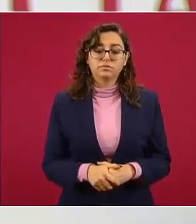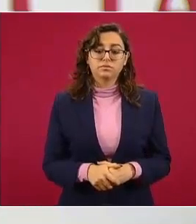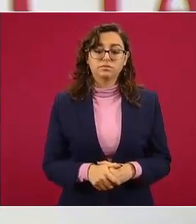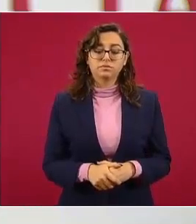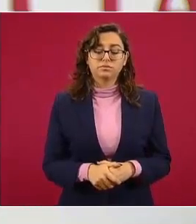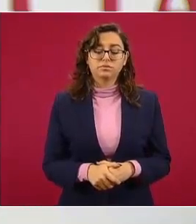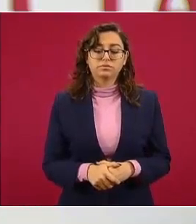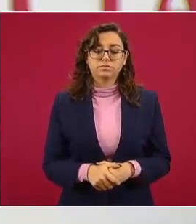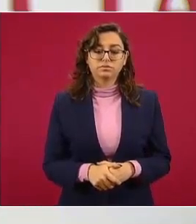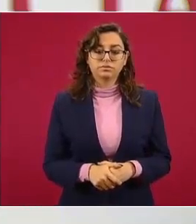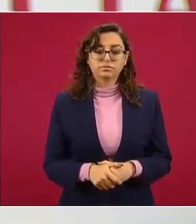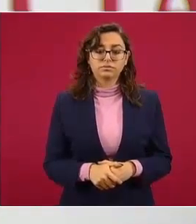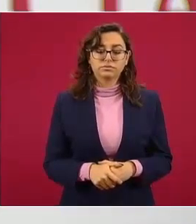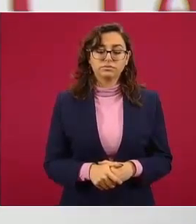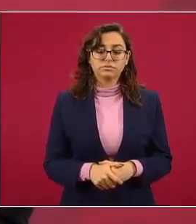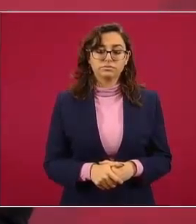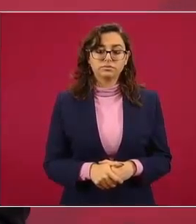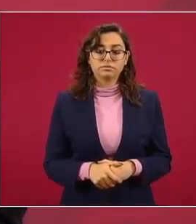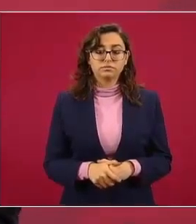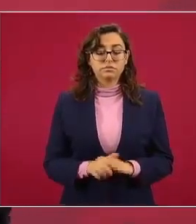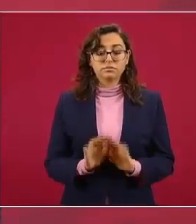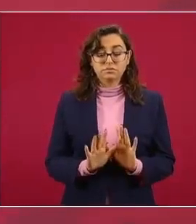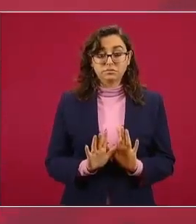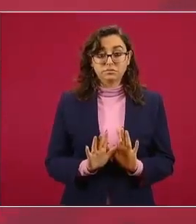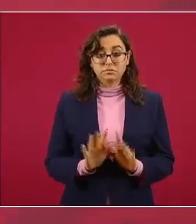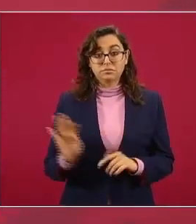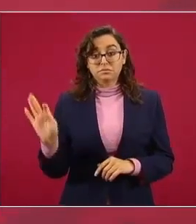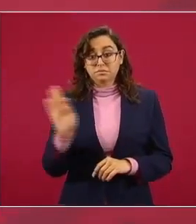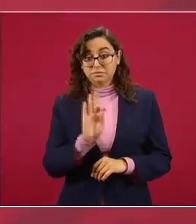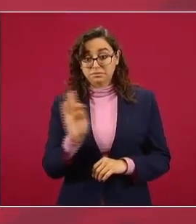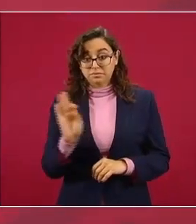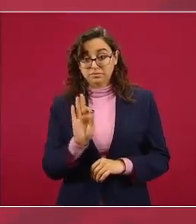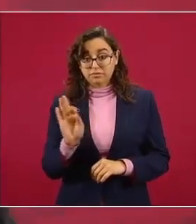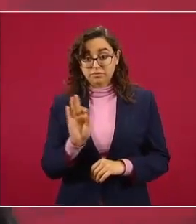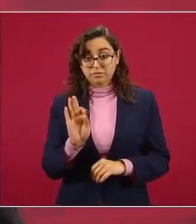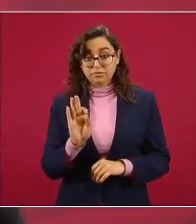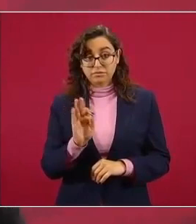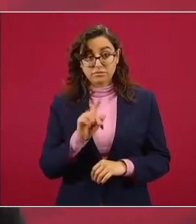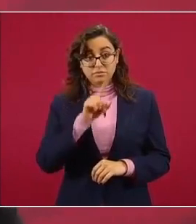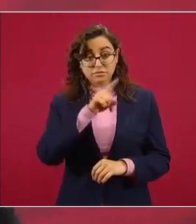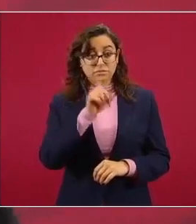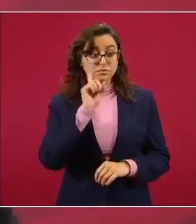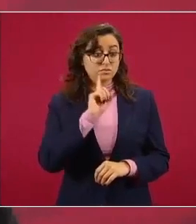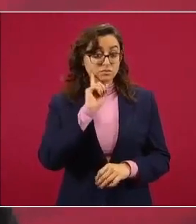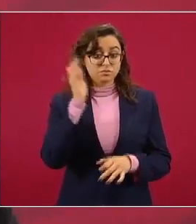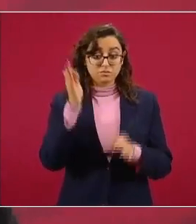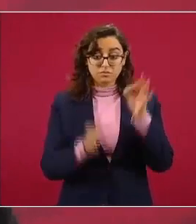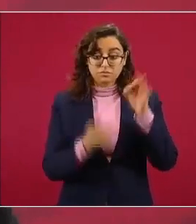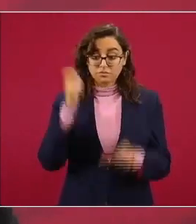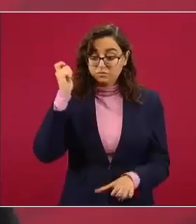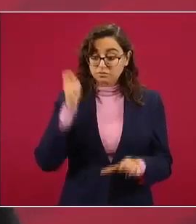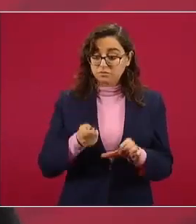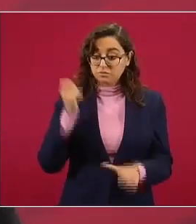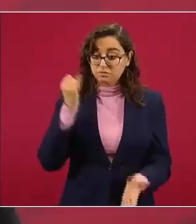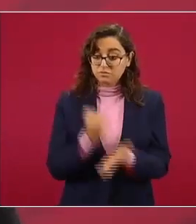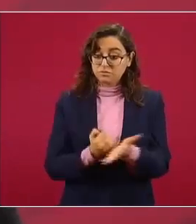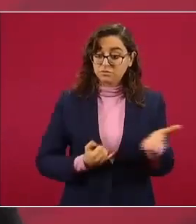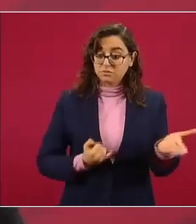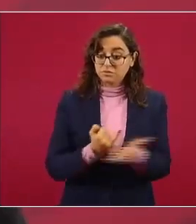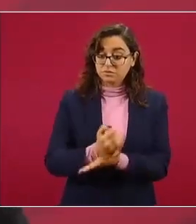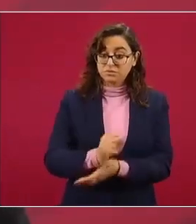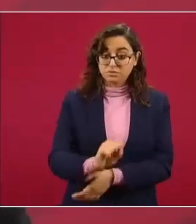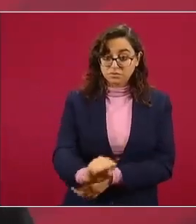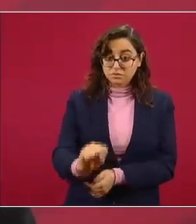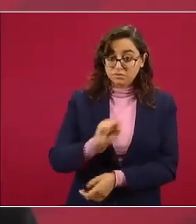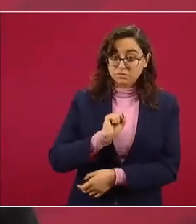y de confirmarse lo que he expuesto y accederse por parte de la jueza a la solicitud que hace la Fiscalía General de